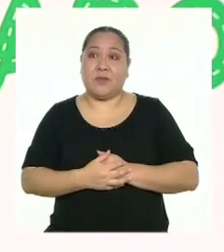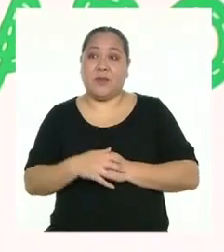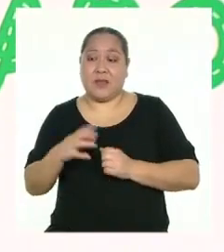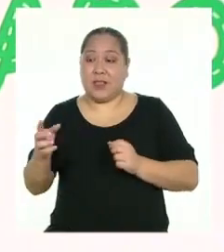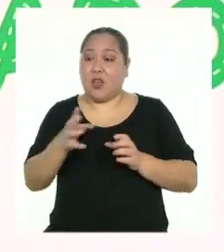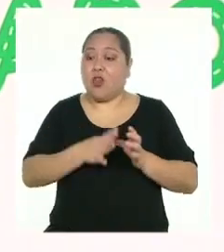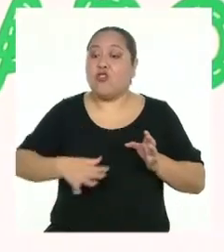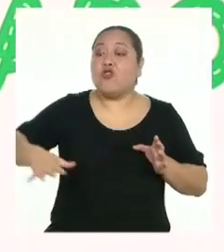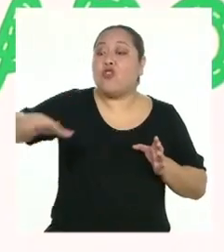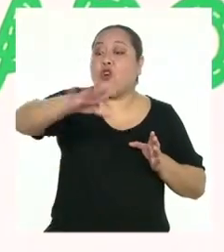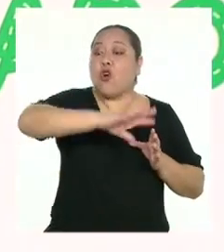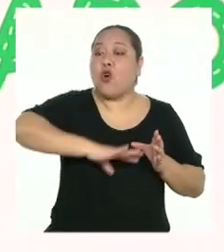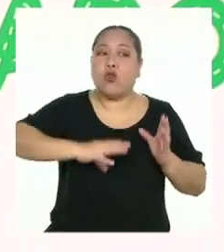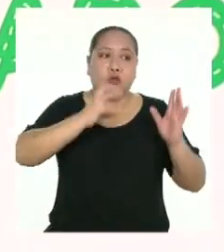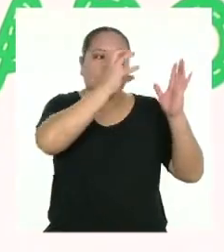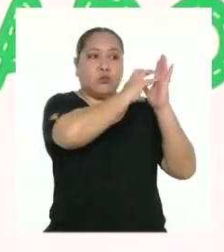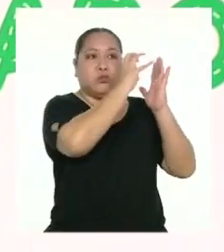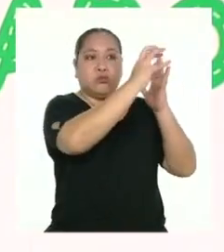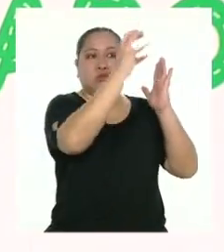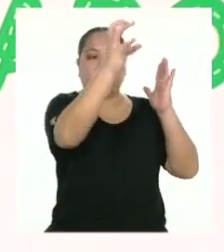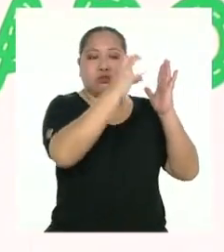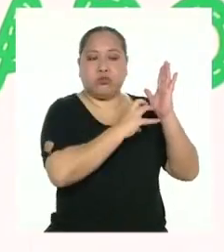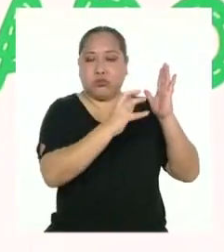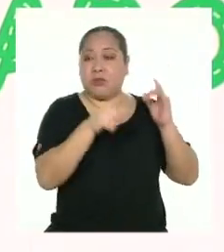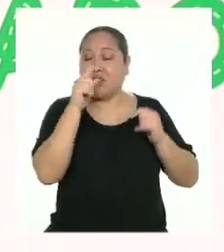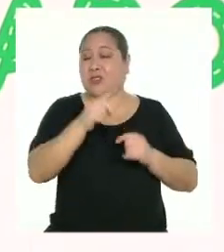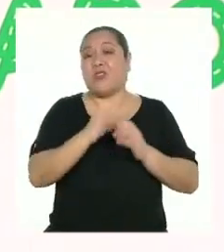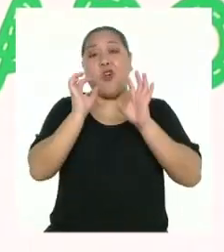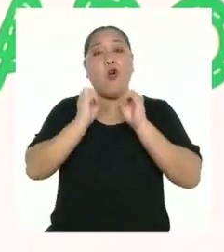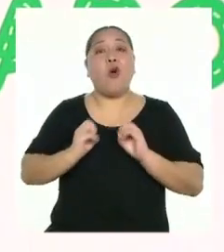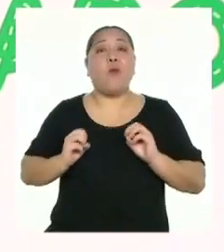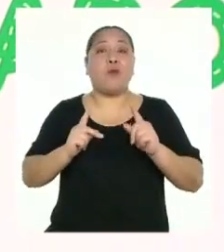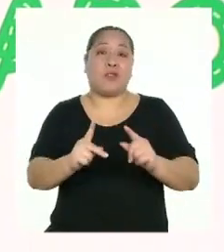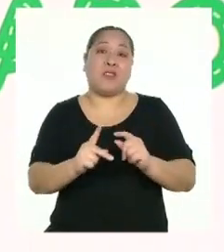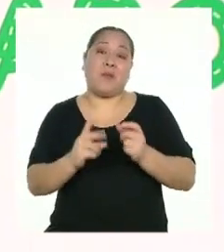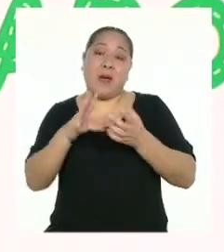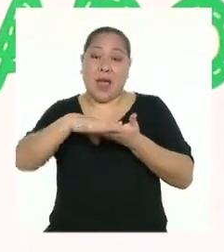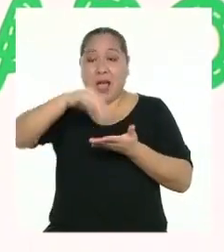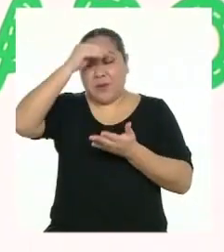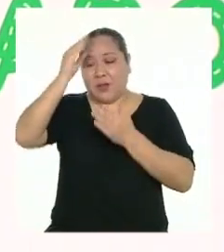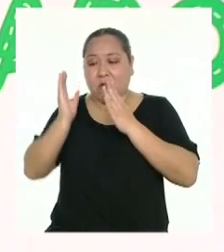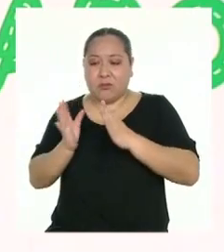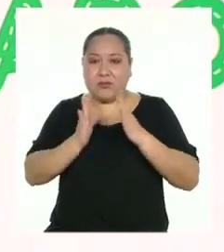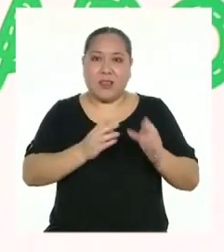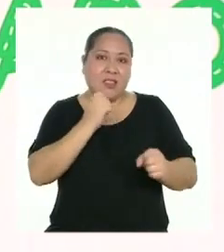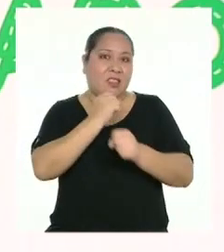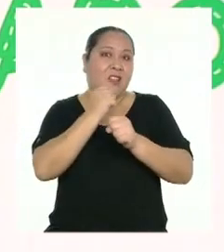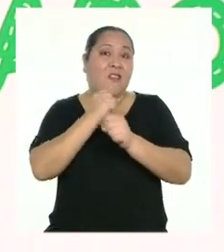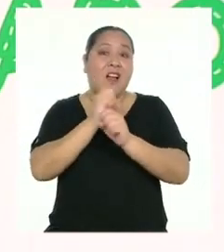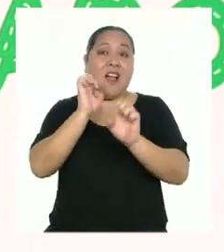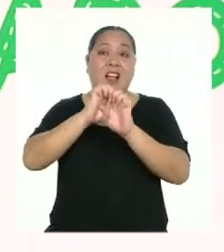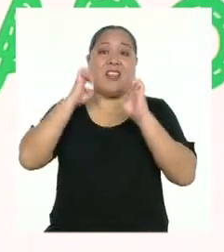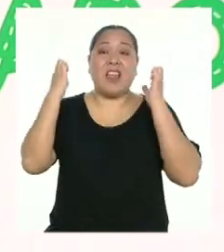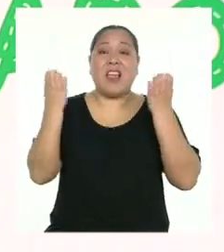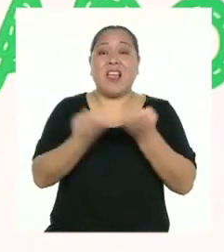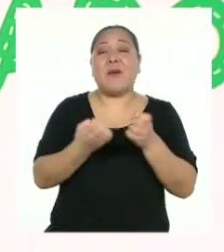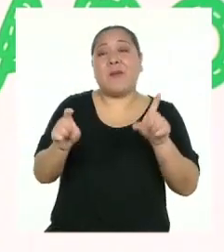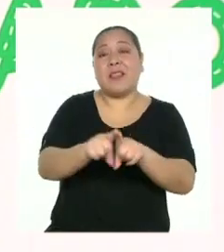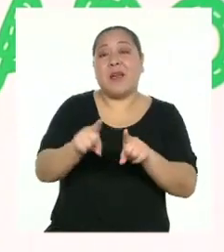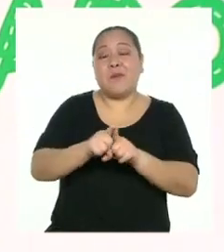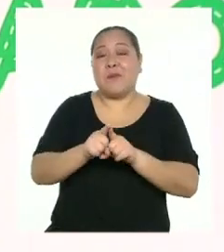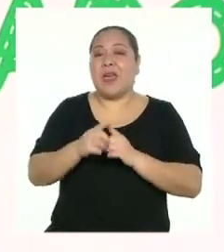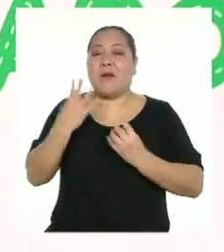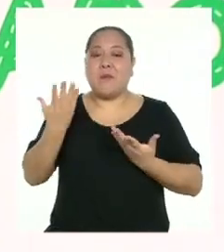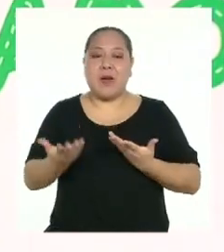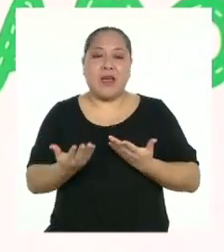colectiva, también era una gran oportunidad para aprender a organizarnos, trabajar en equipo y también para desarrollar